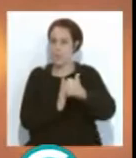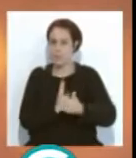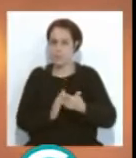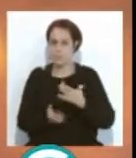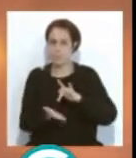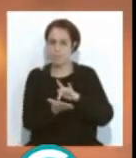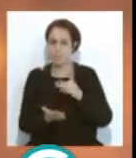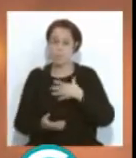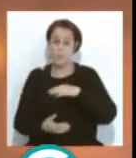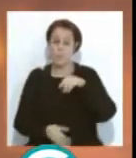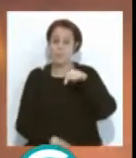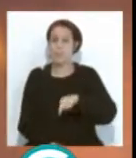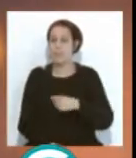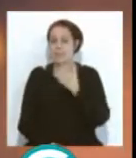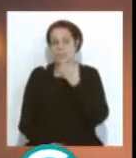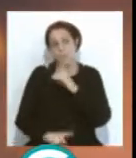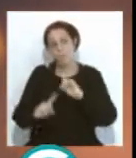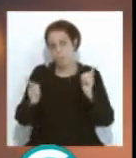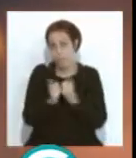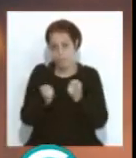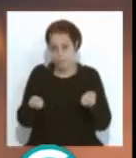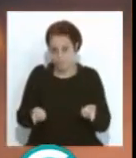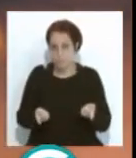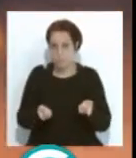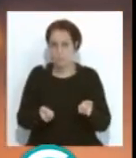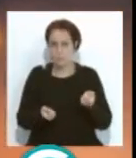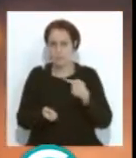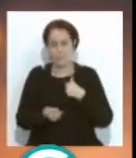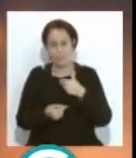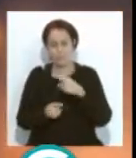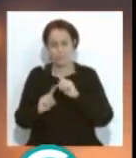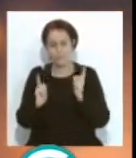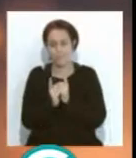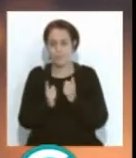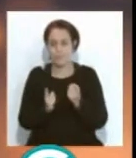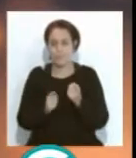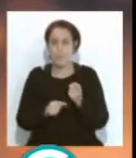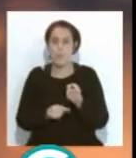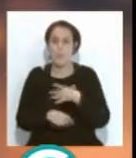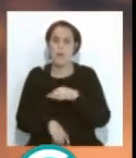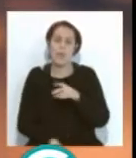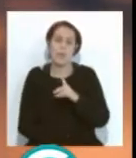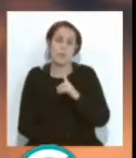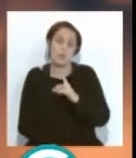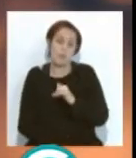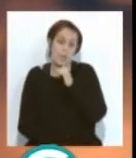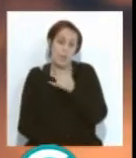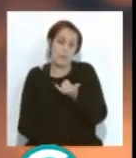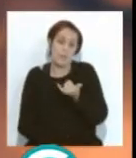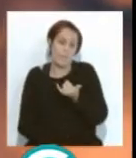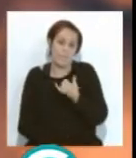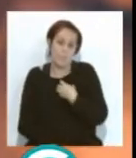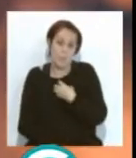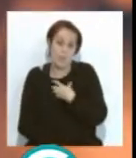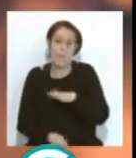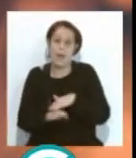puede que este sea, si es breve, que es lo que va a ser, va a ser muy breve, quizá no sea suficiente como para